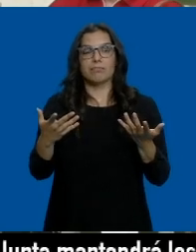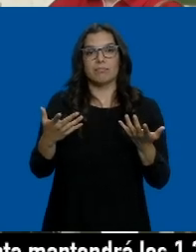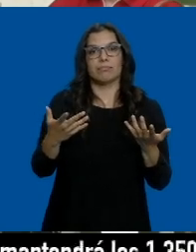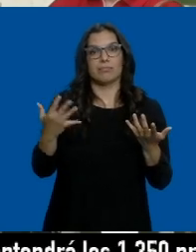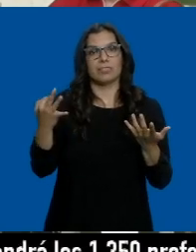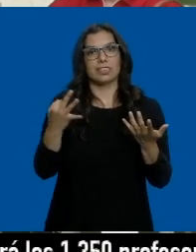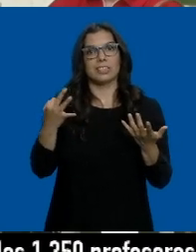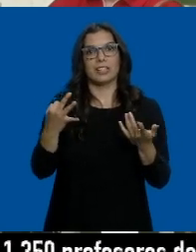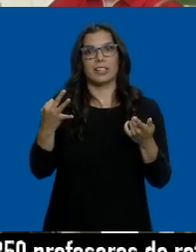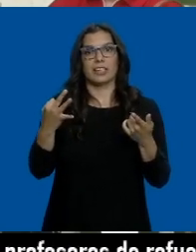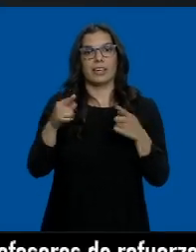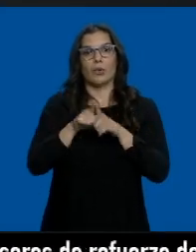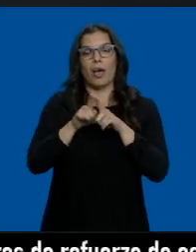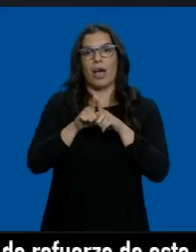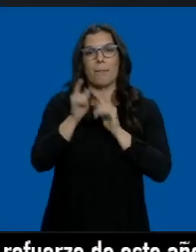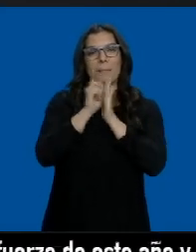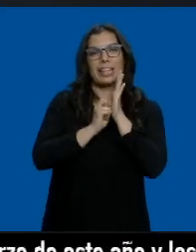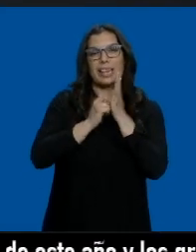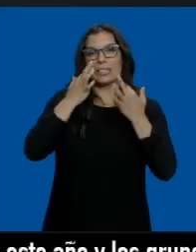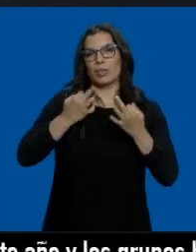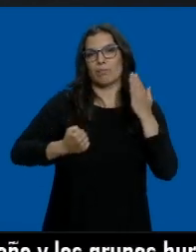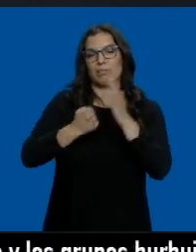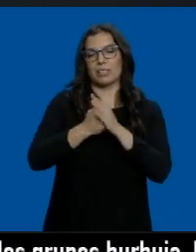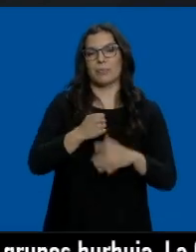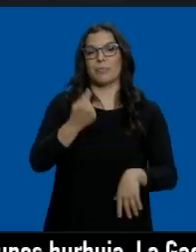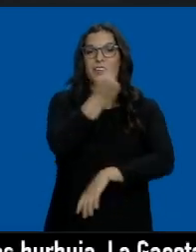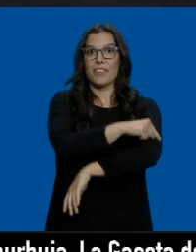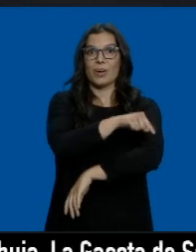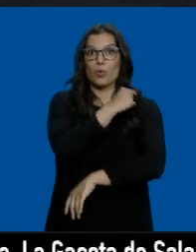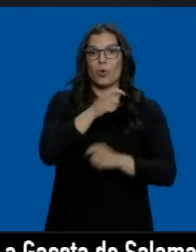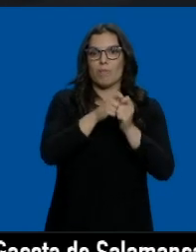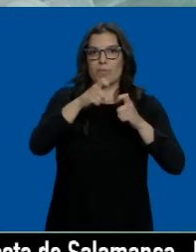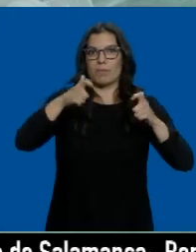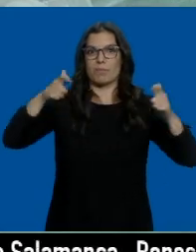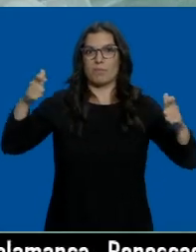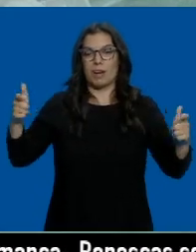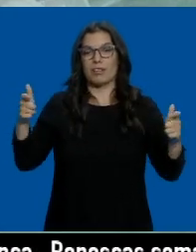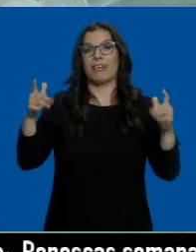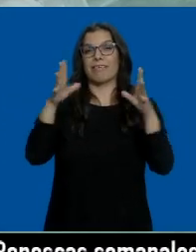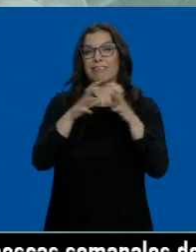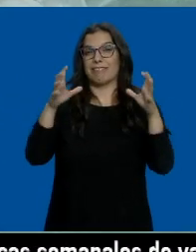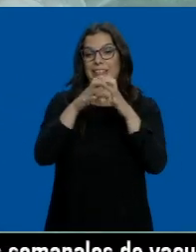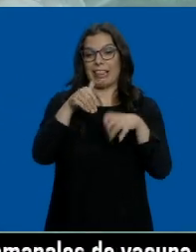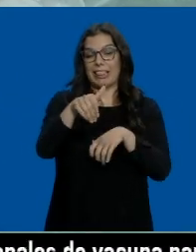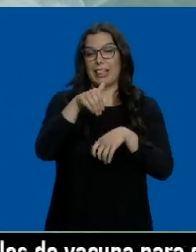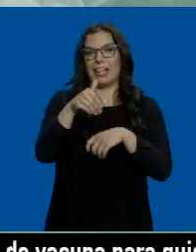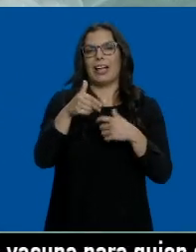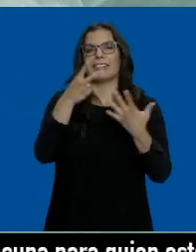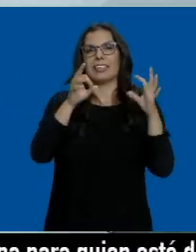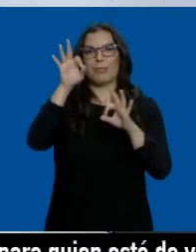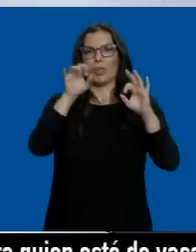todas esas medidas. Vacunas que van ganando franjas de edad y acercando la ansiada inmunidad.